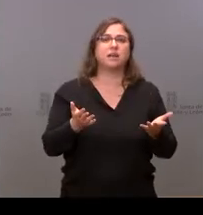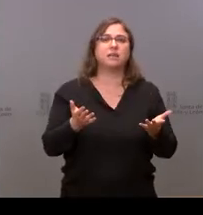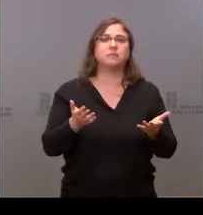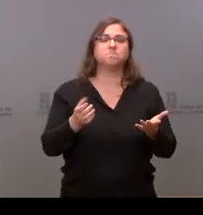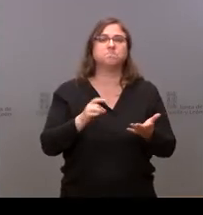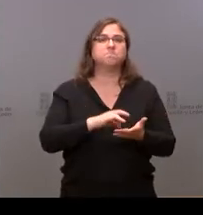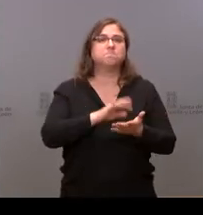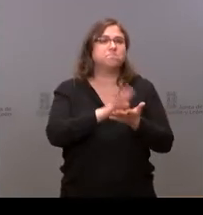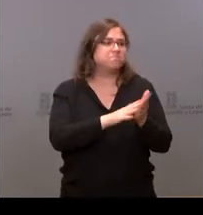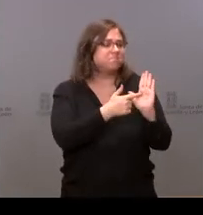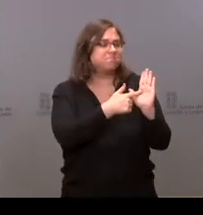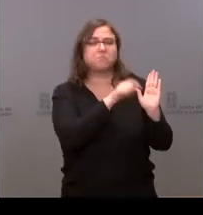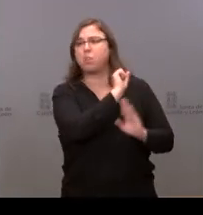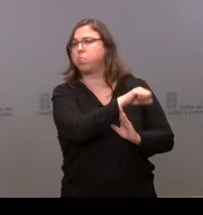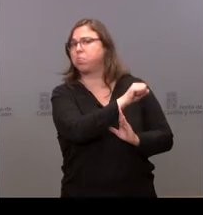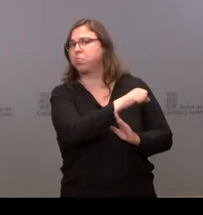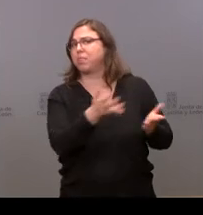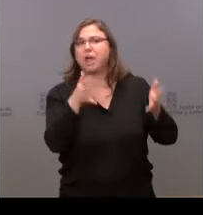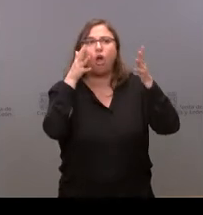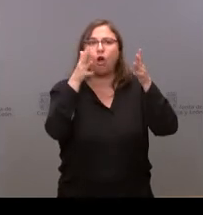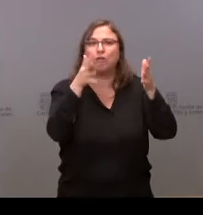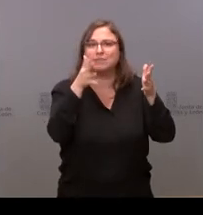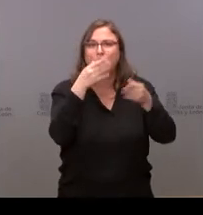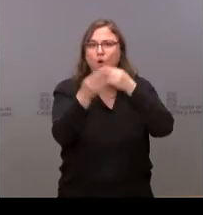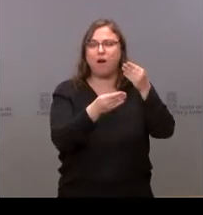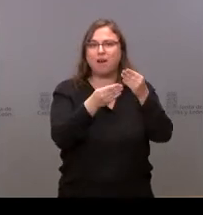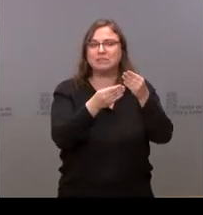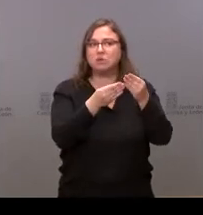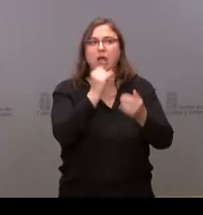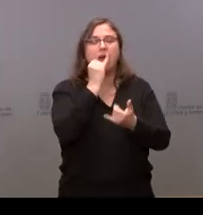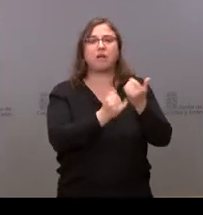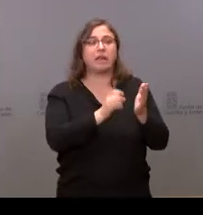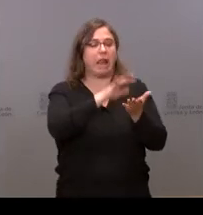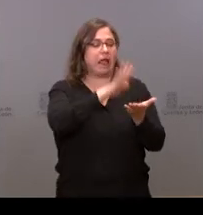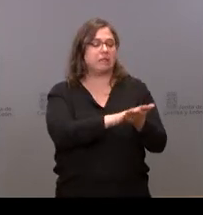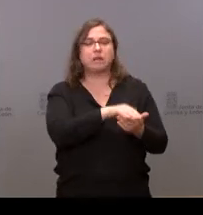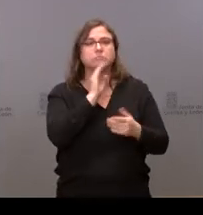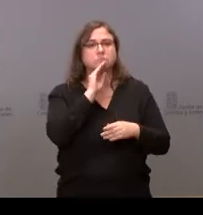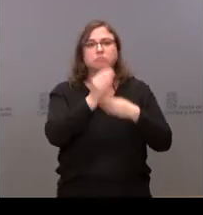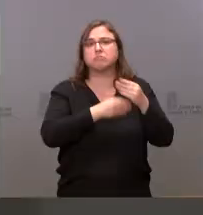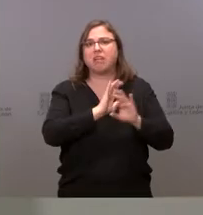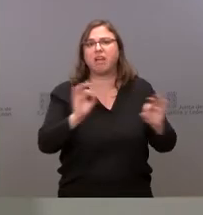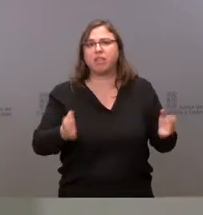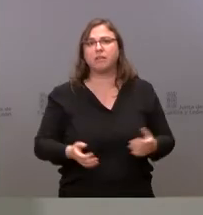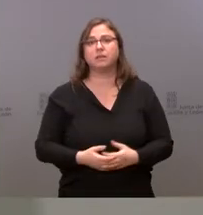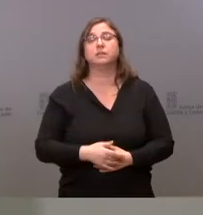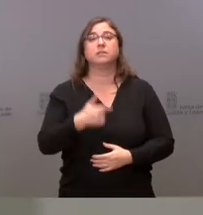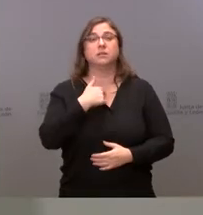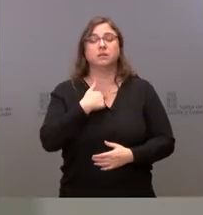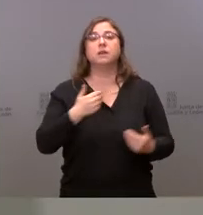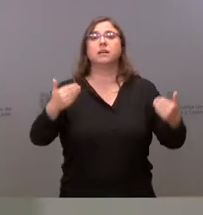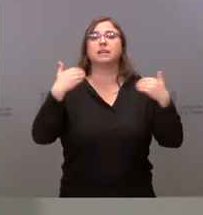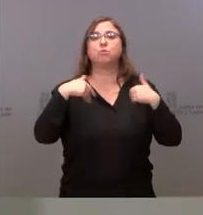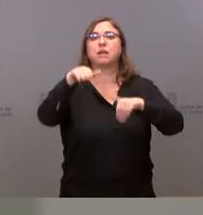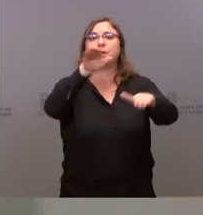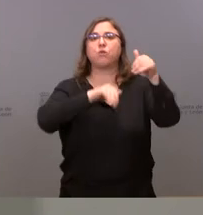que prácticamente se le ha hecho caso omiso a las recomendaciones que ellos han plasmado en ese acta? Lo convocará el consejero